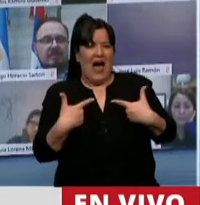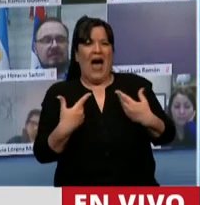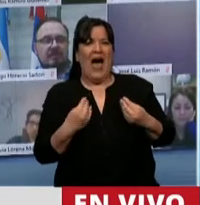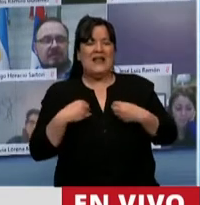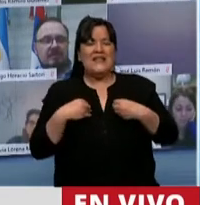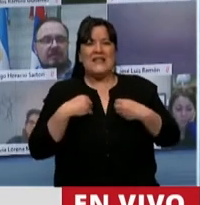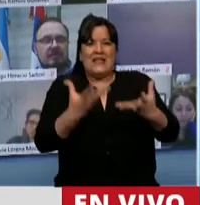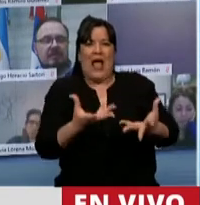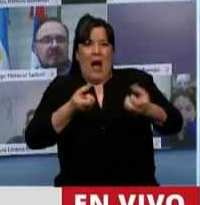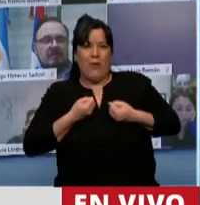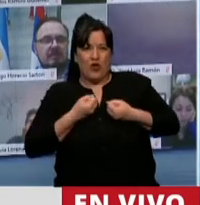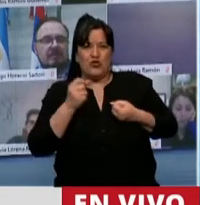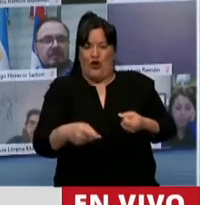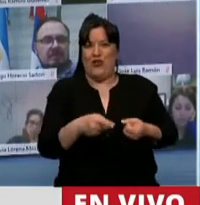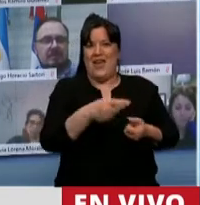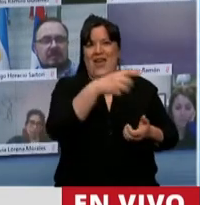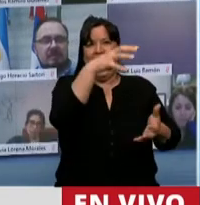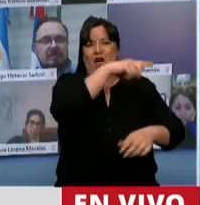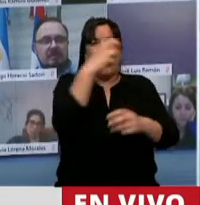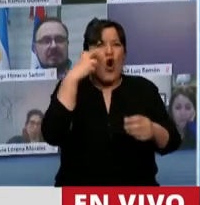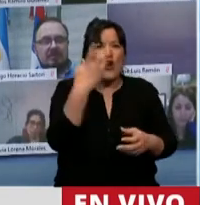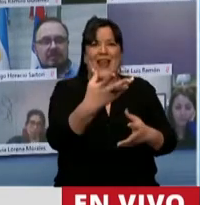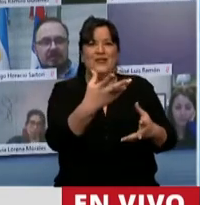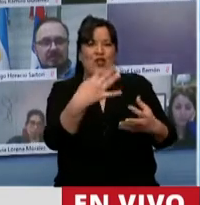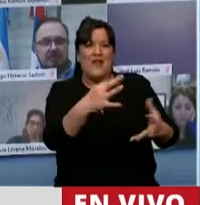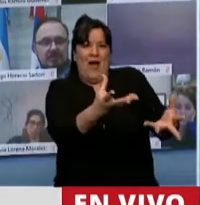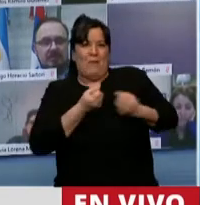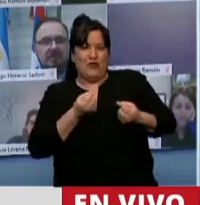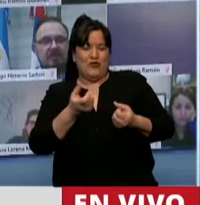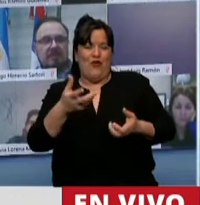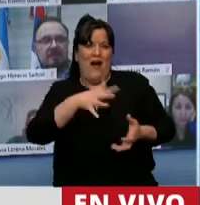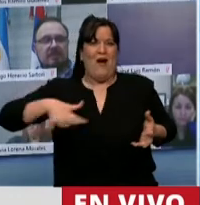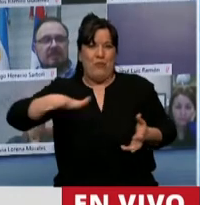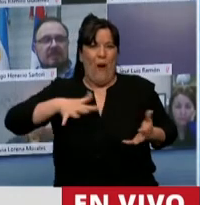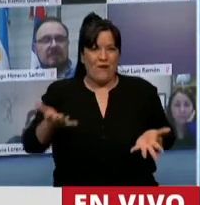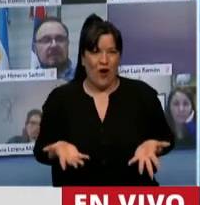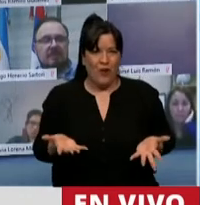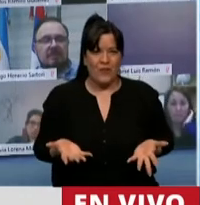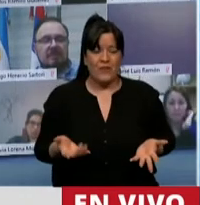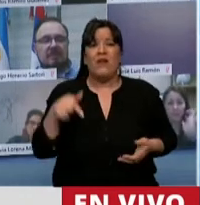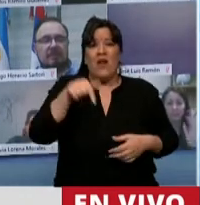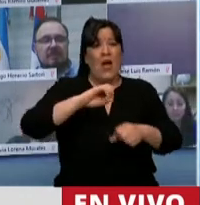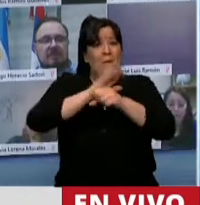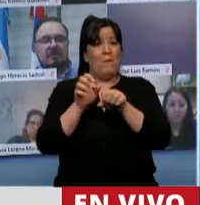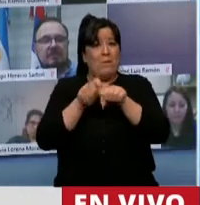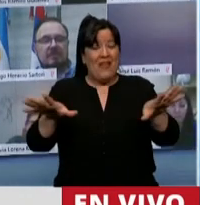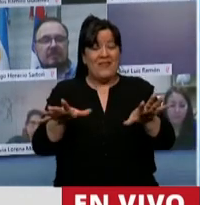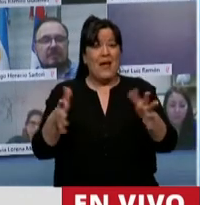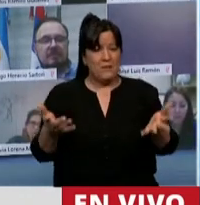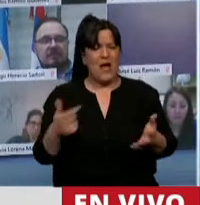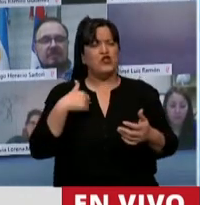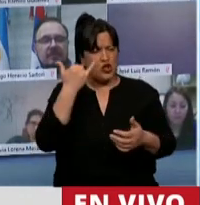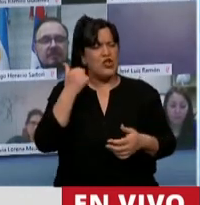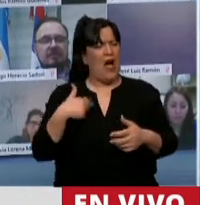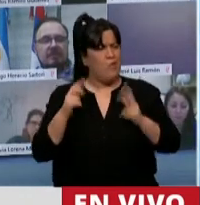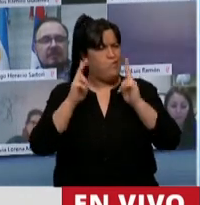instituciones de su país en un momento tan difícil como esto. Esta pandemia no vino, ya lo dije yo